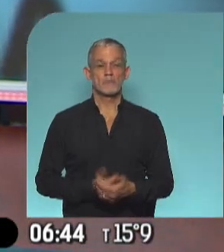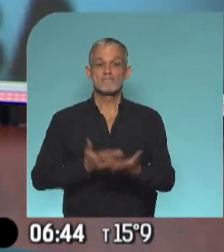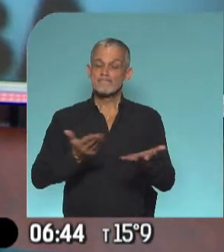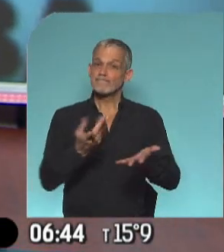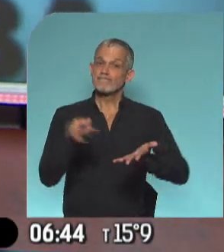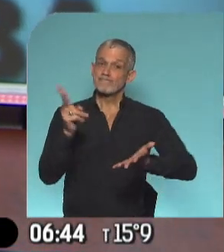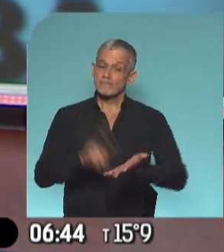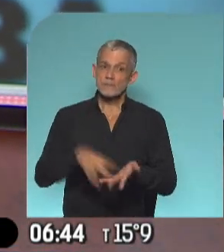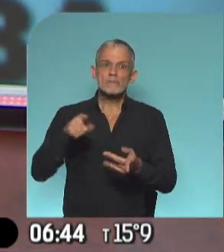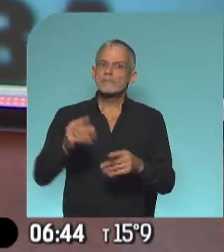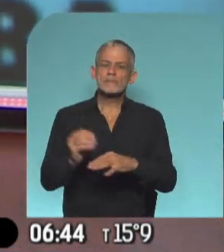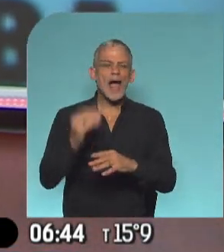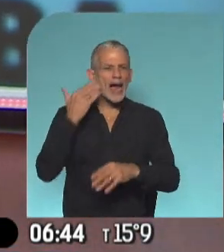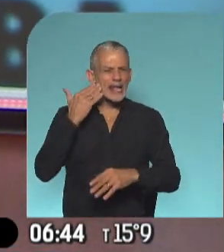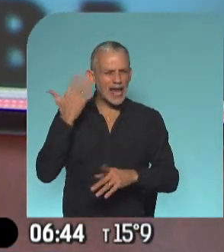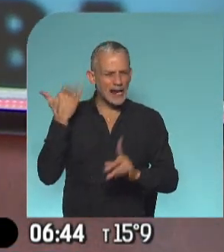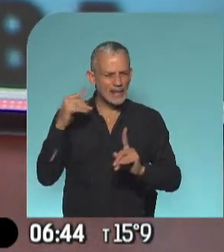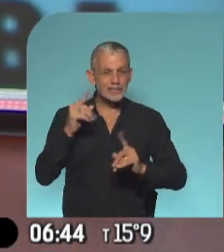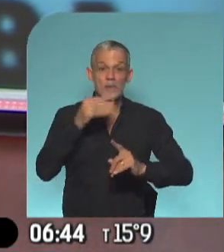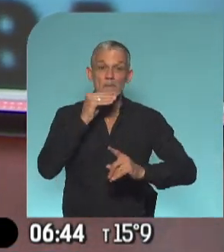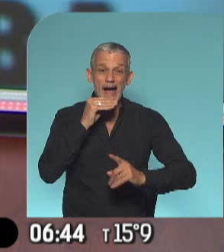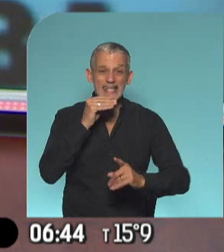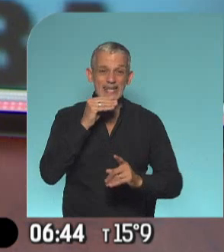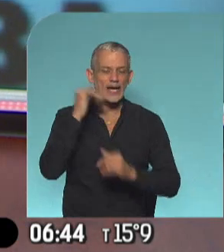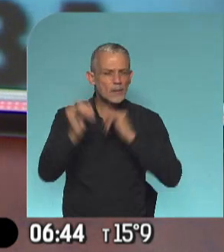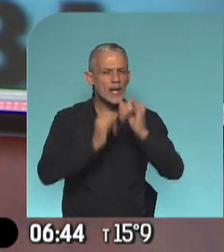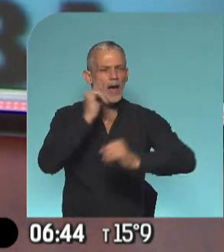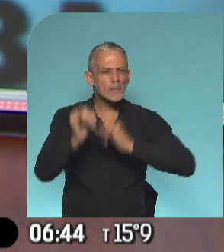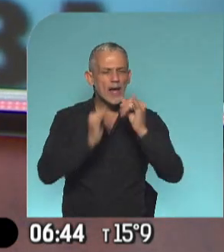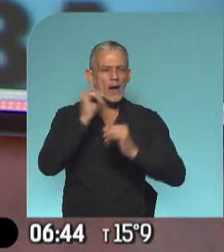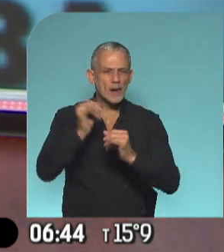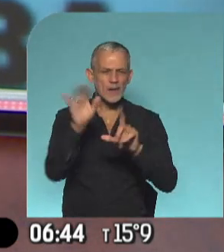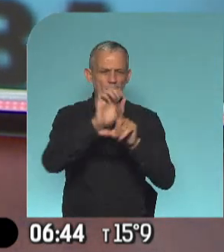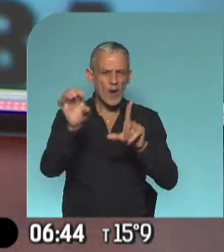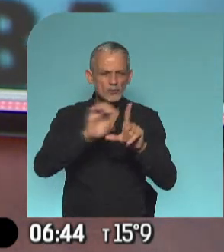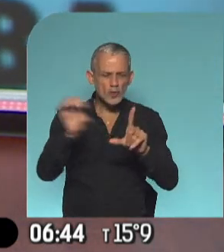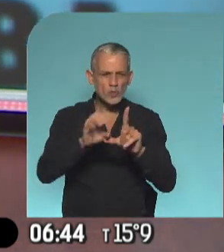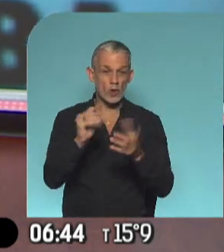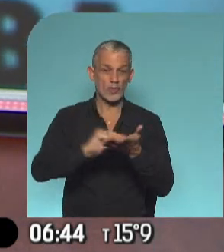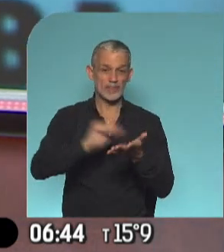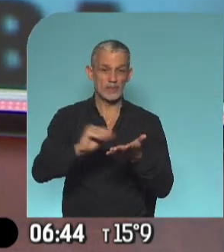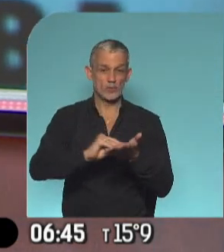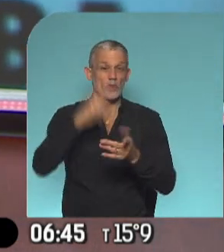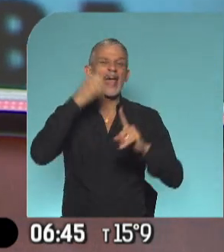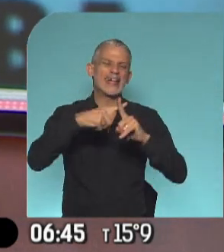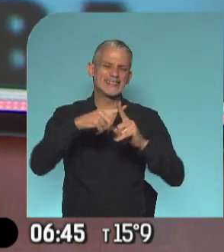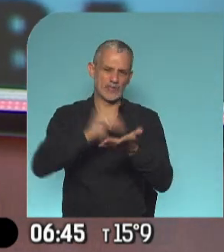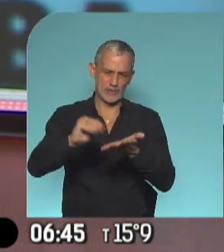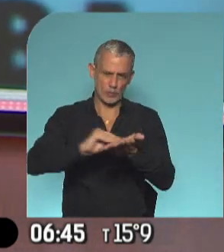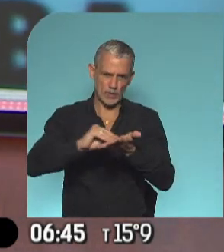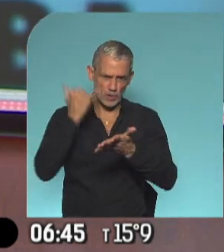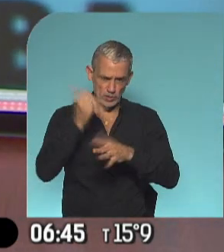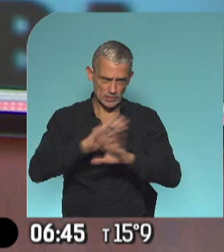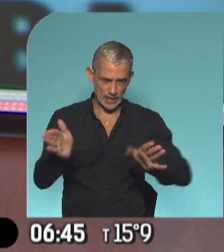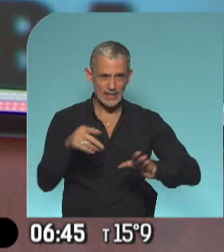Reiteramos, esto sucedió en horas de la tarde, allí el Sergio Massa explicaba lo que había pasado vía Zoom con este diputado, o ex diputado, mejor dicho ya,